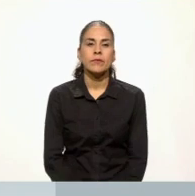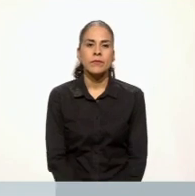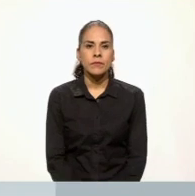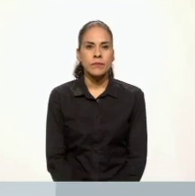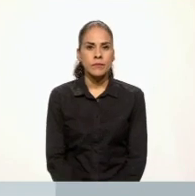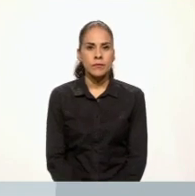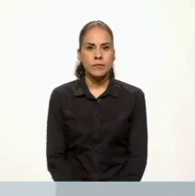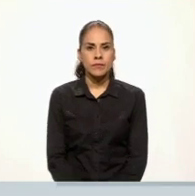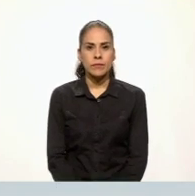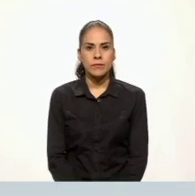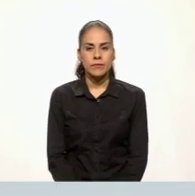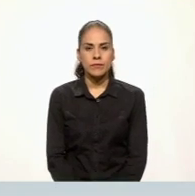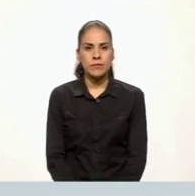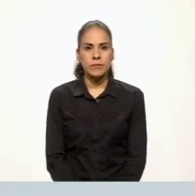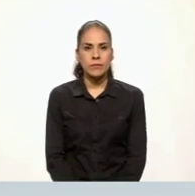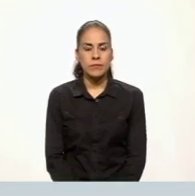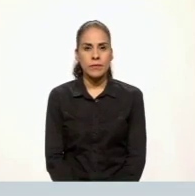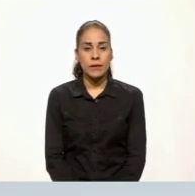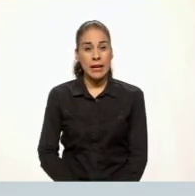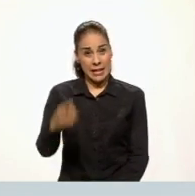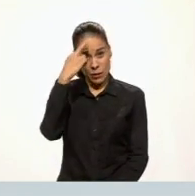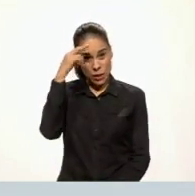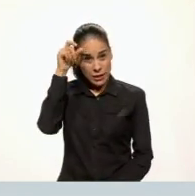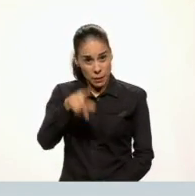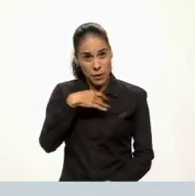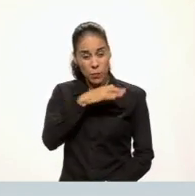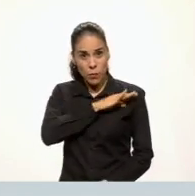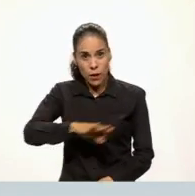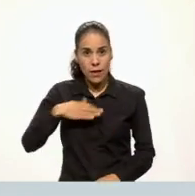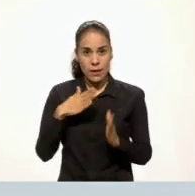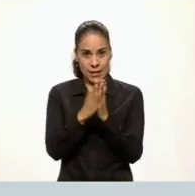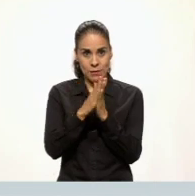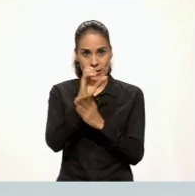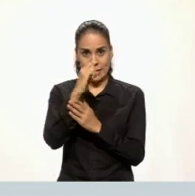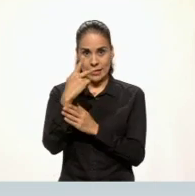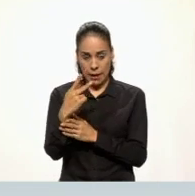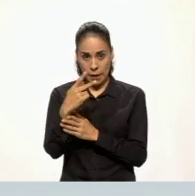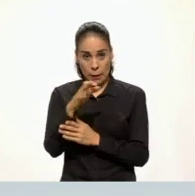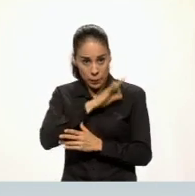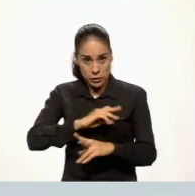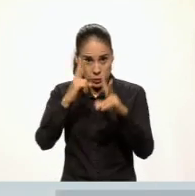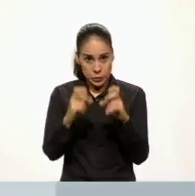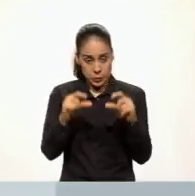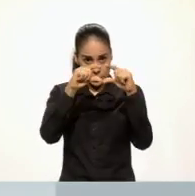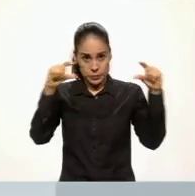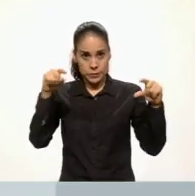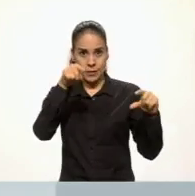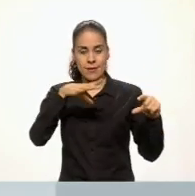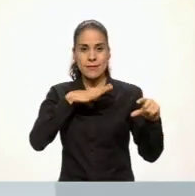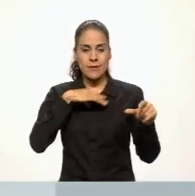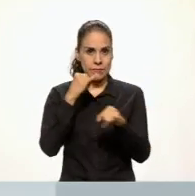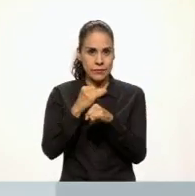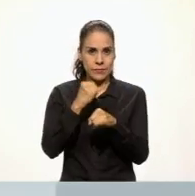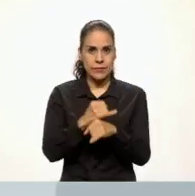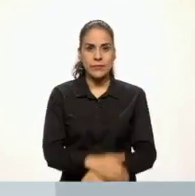-6688. Recuerda que también puedes encontrar los libros de texto aquí, en la página que está apareciendo en